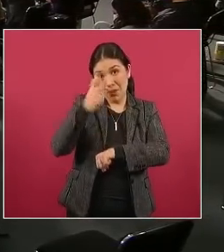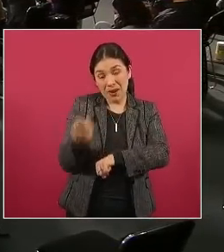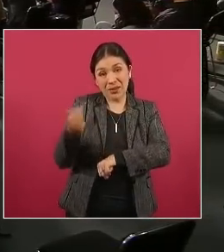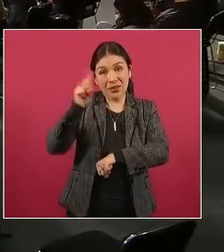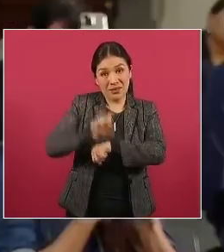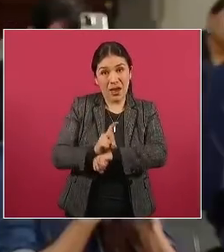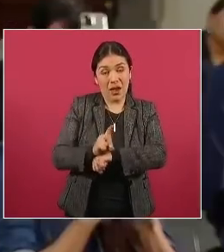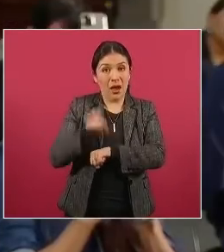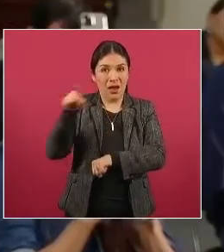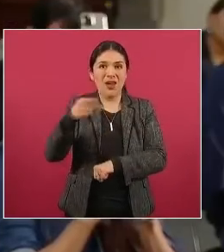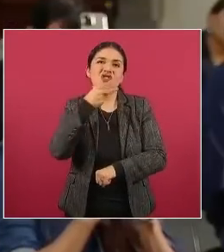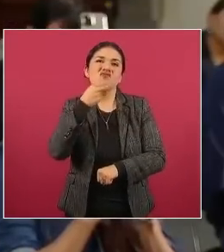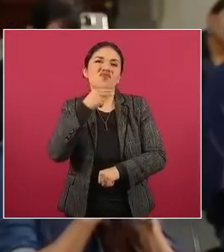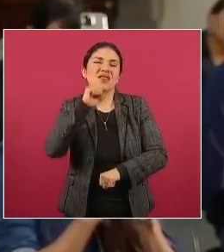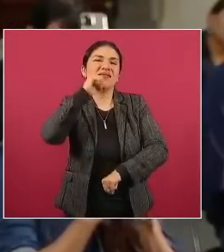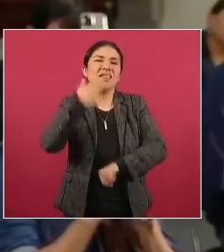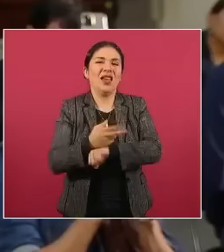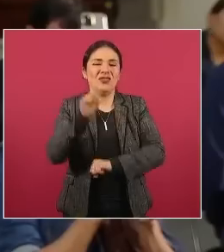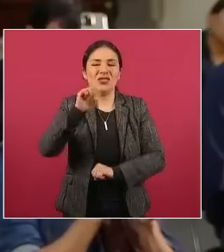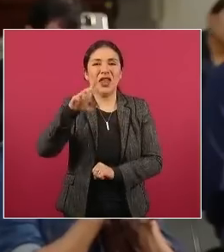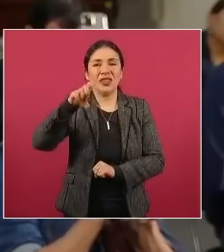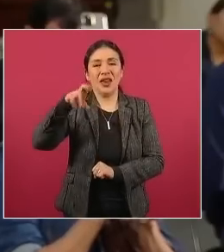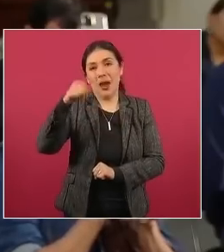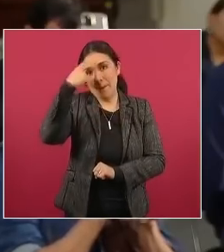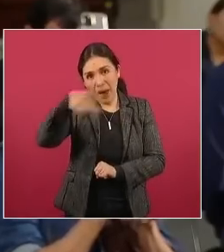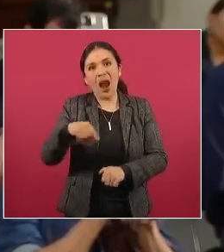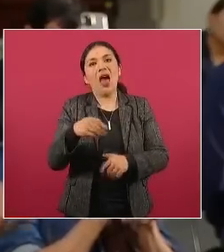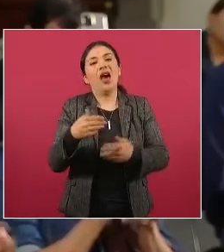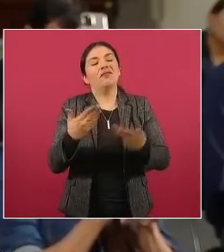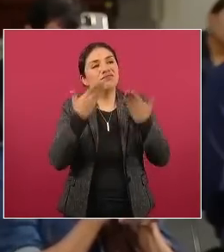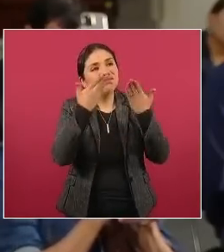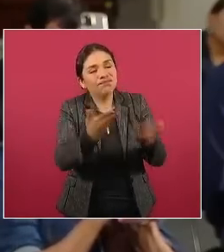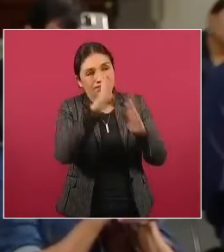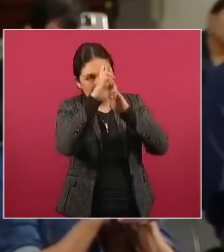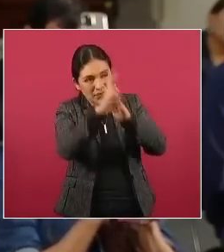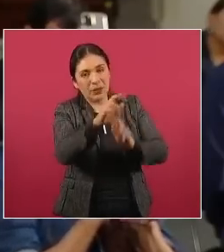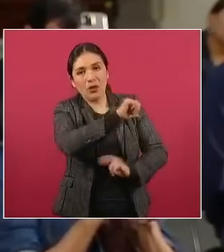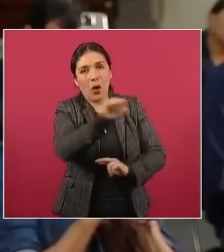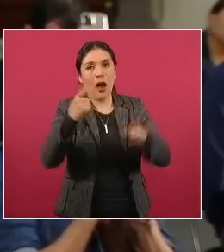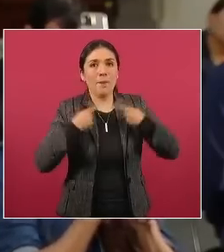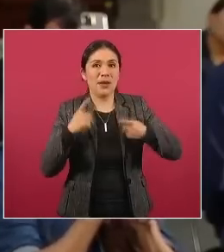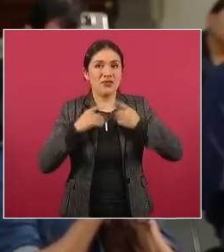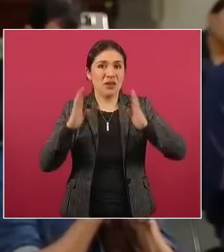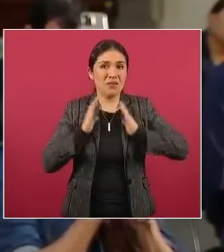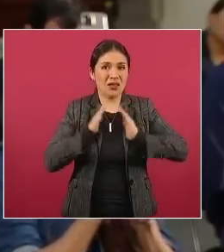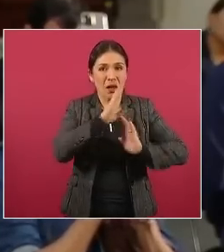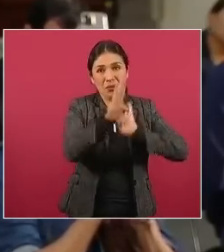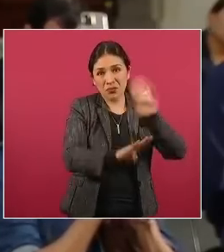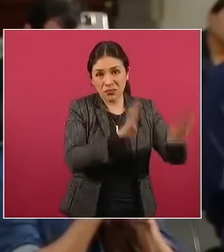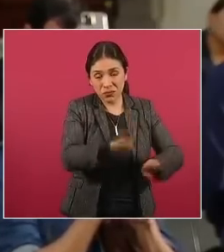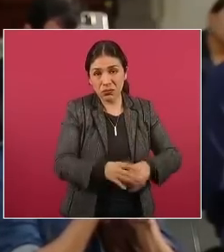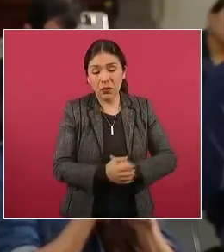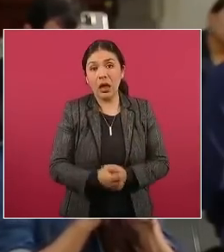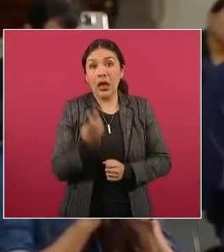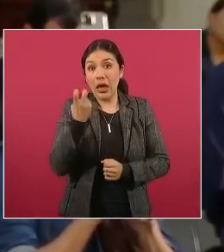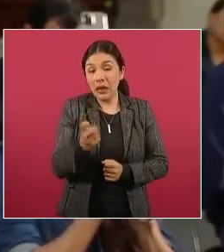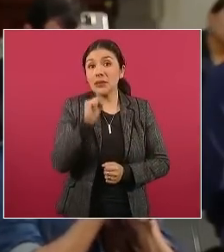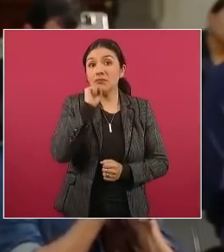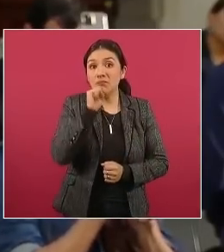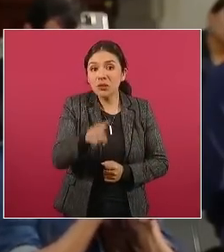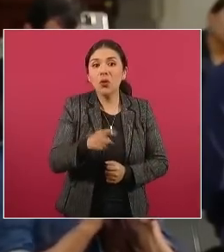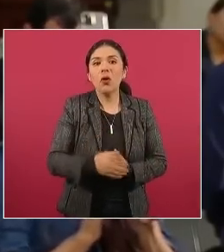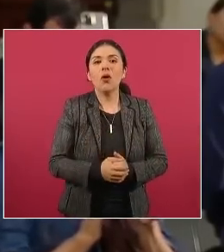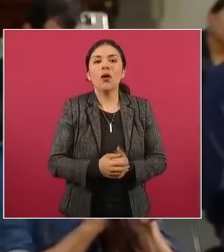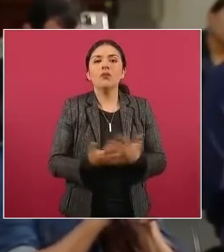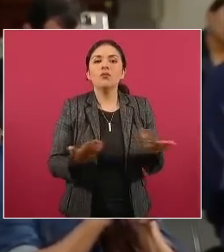Un soldado, un policía no está obligado a cumplir